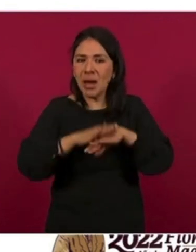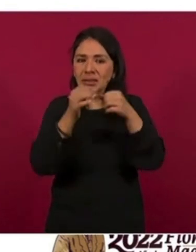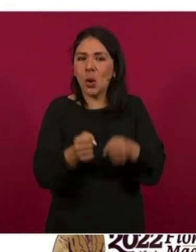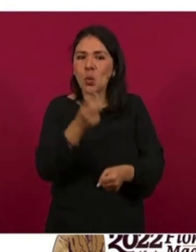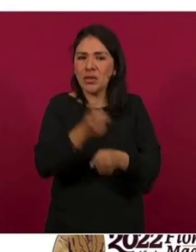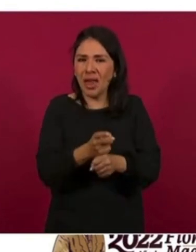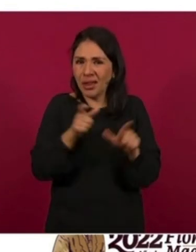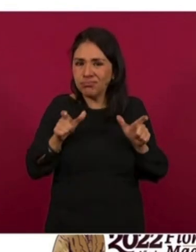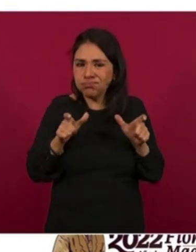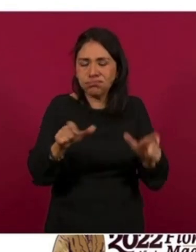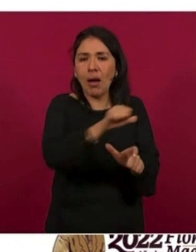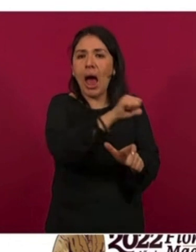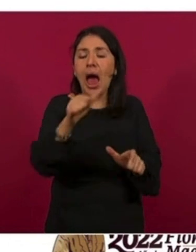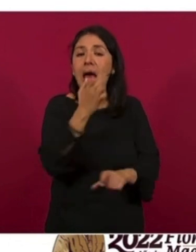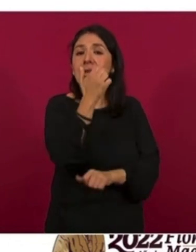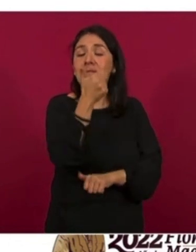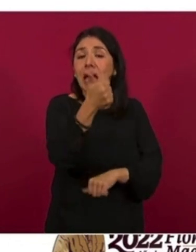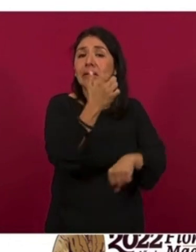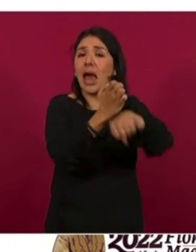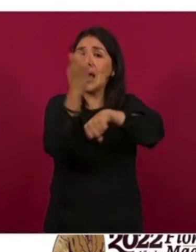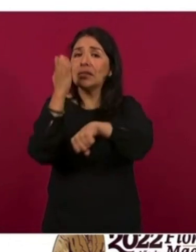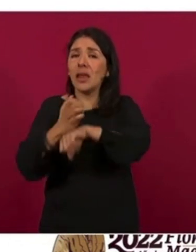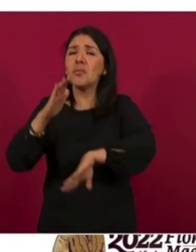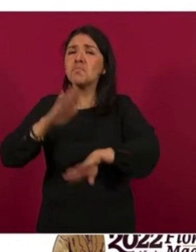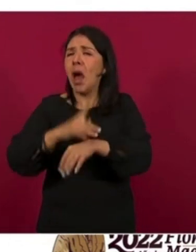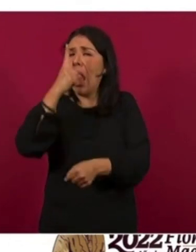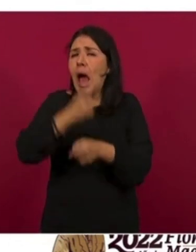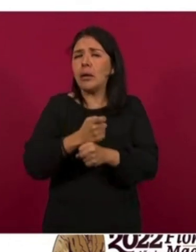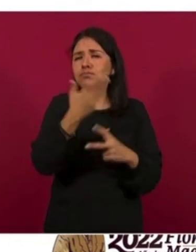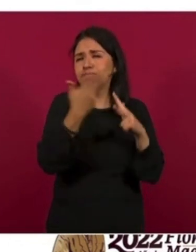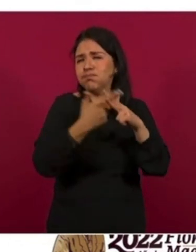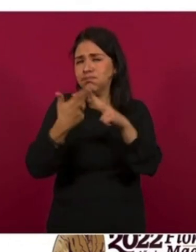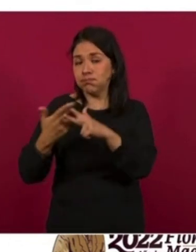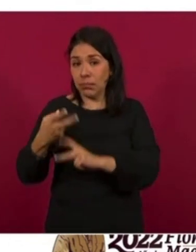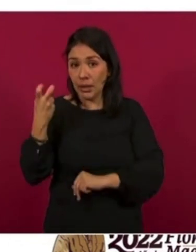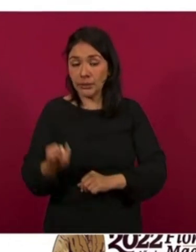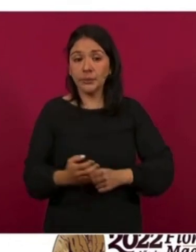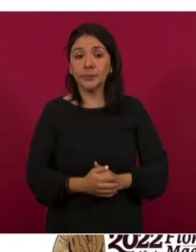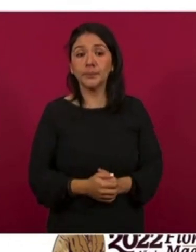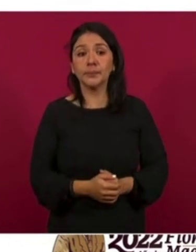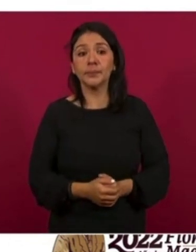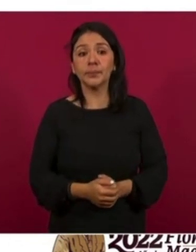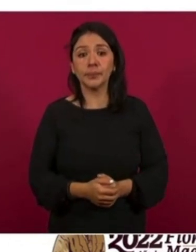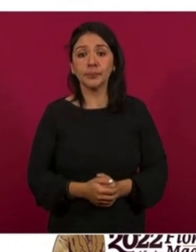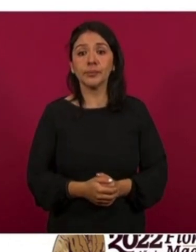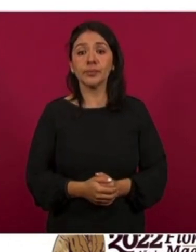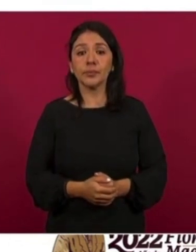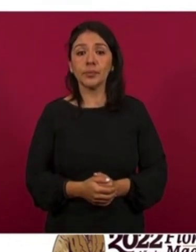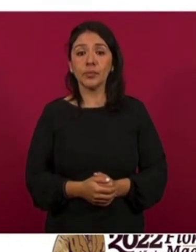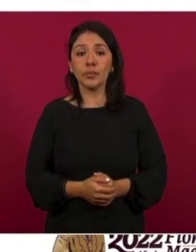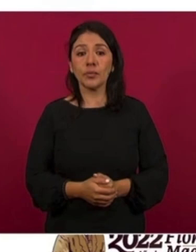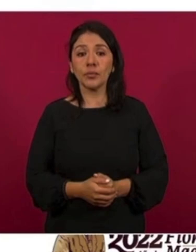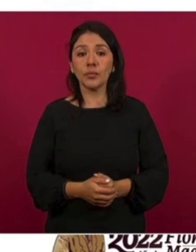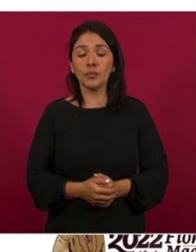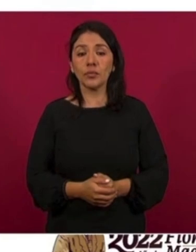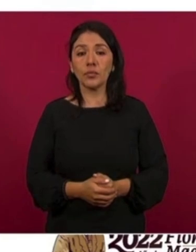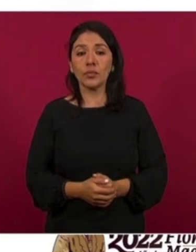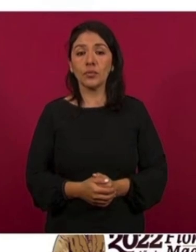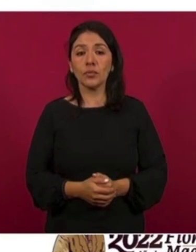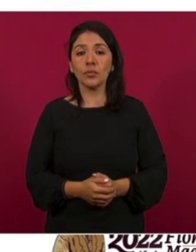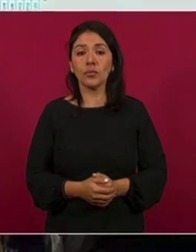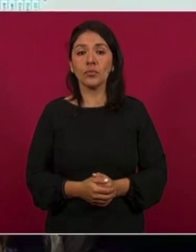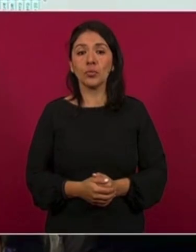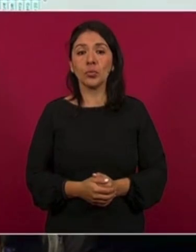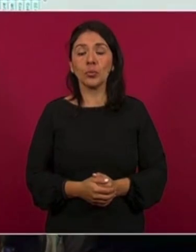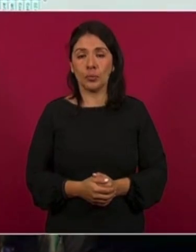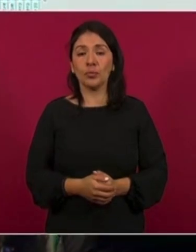en las seis entidades que tienen más homicidios. Ahora presentamos, en